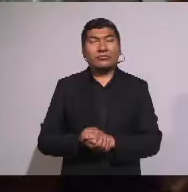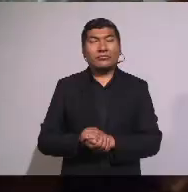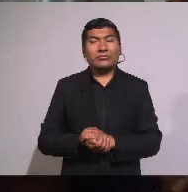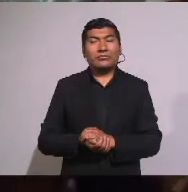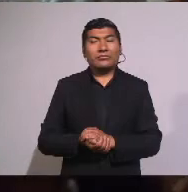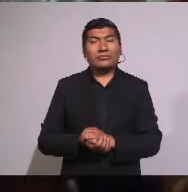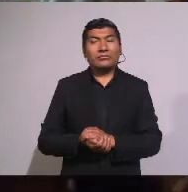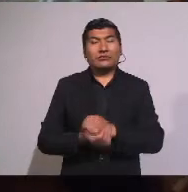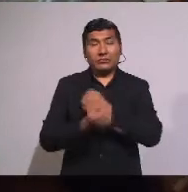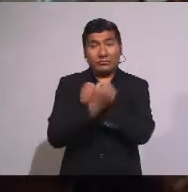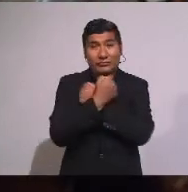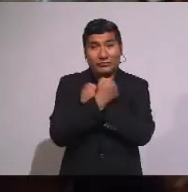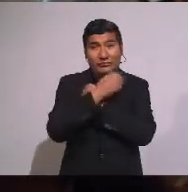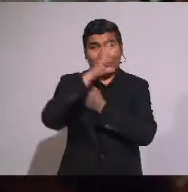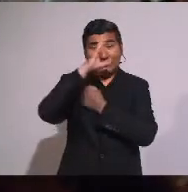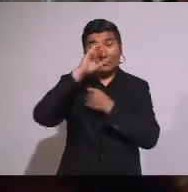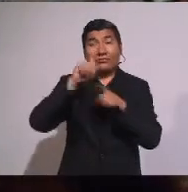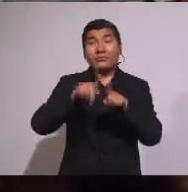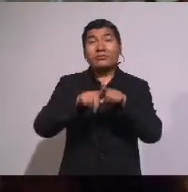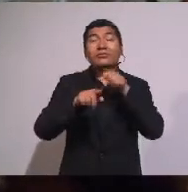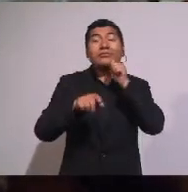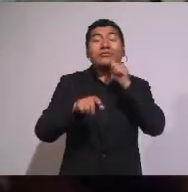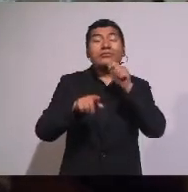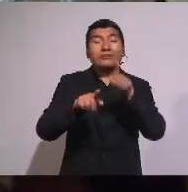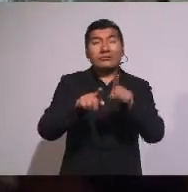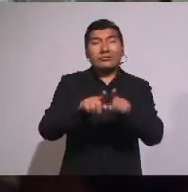Queridos hermanos y hermanas